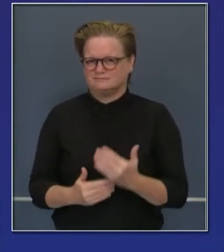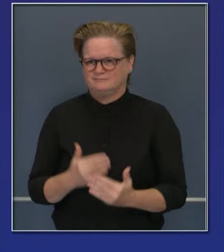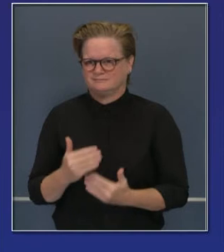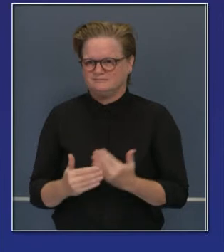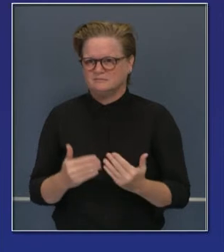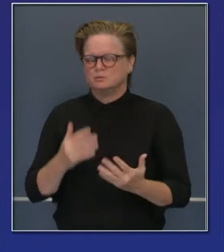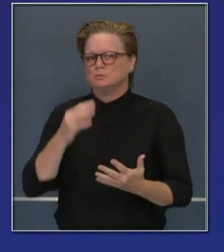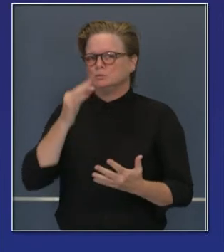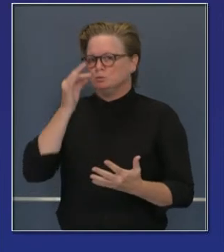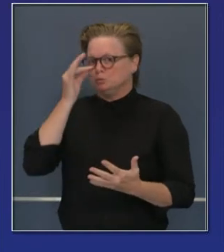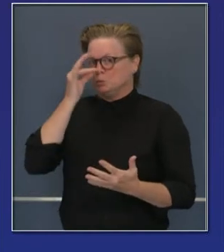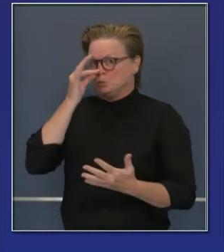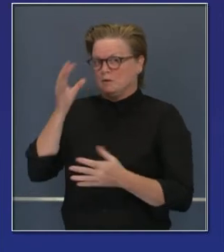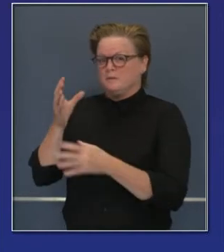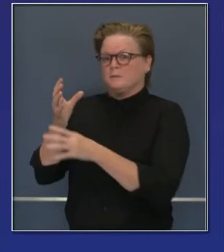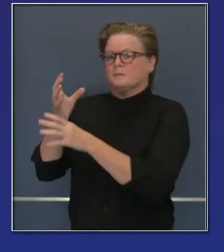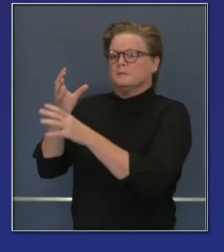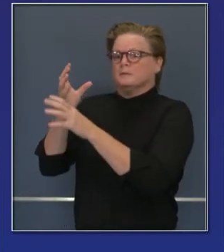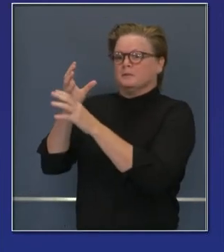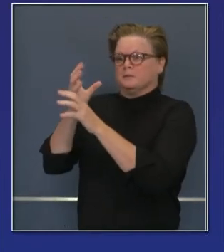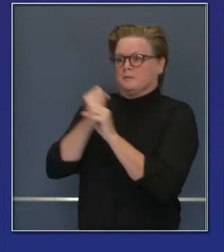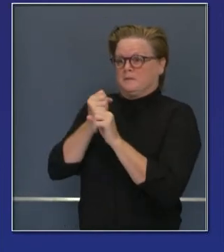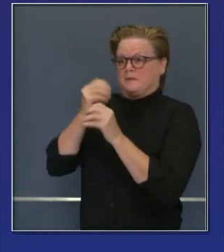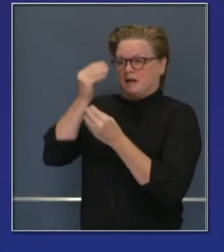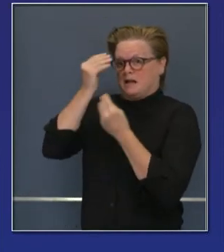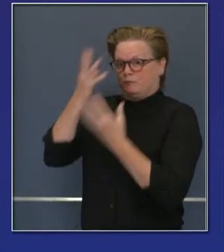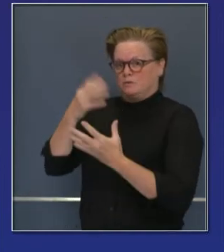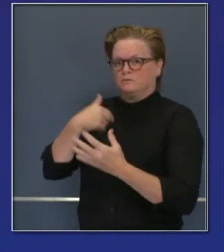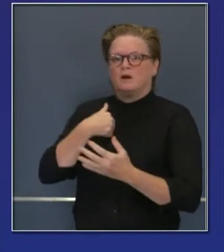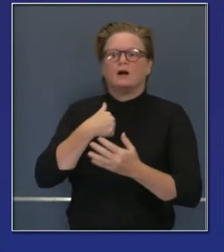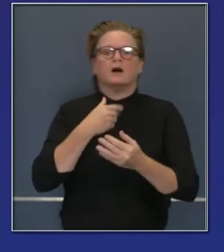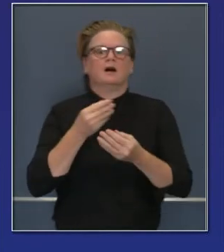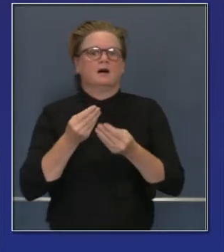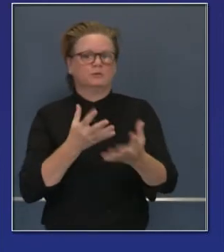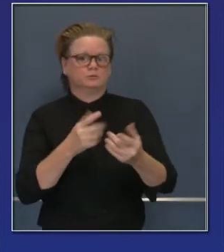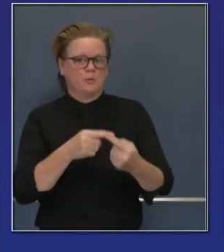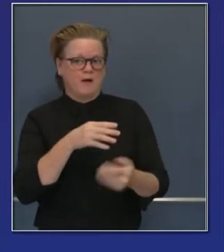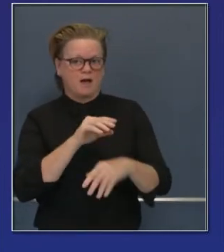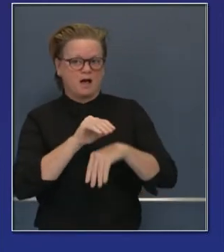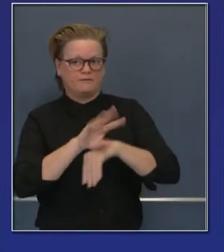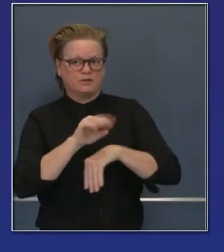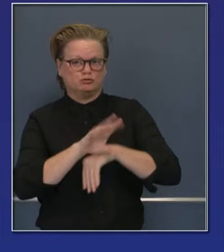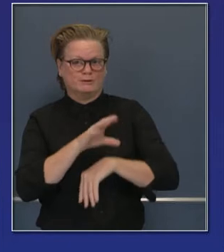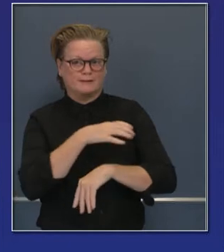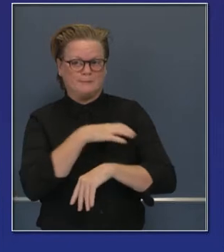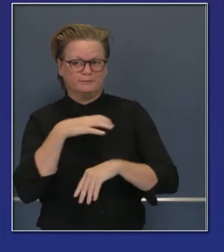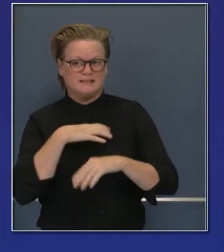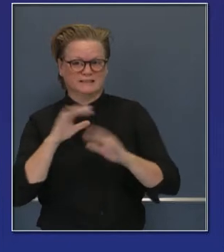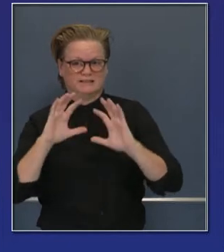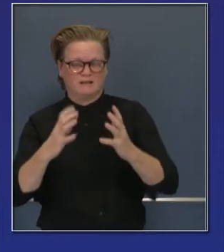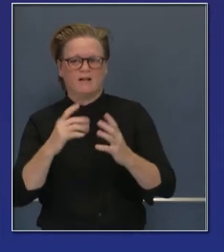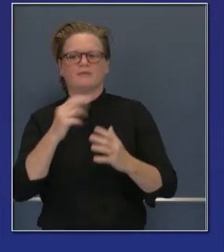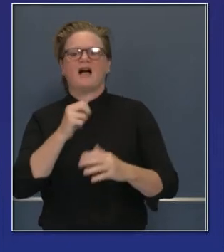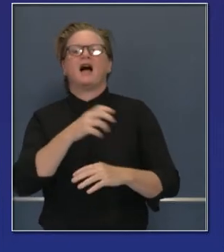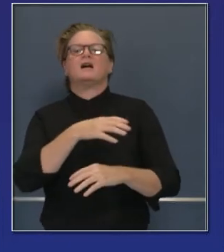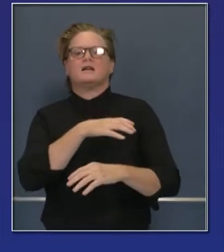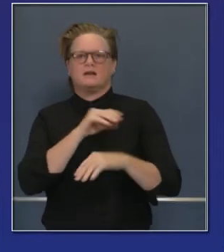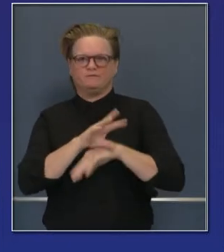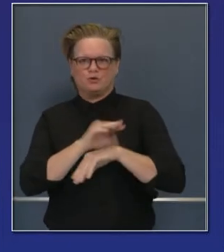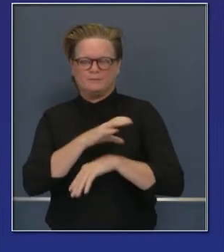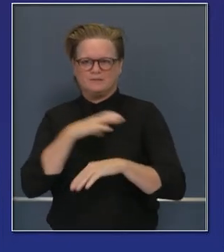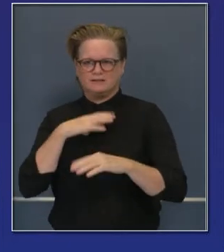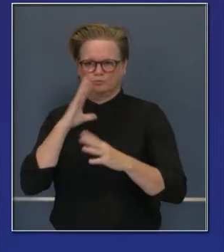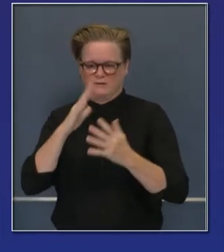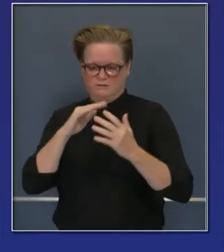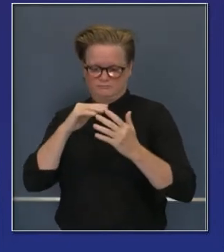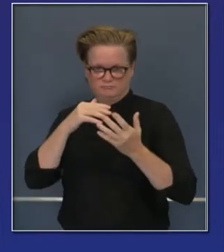proporcionado al Comité Consultorio Comunitario a finales del mes. La planificación para las fases 2 y 3,